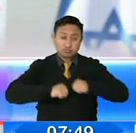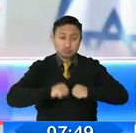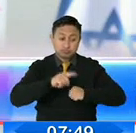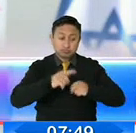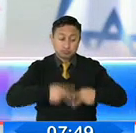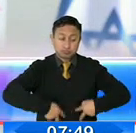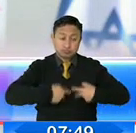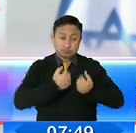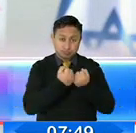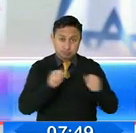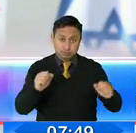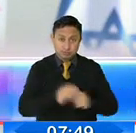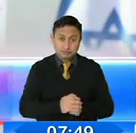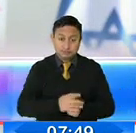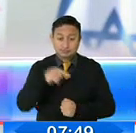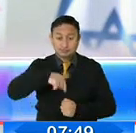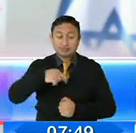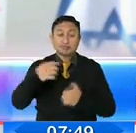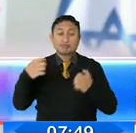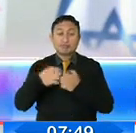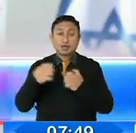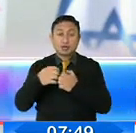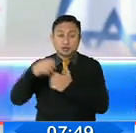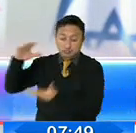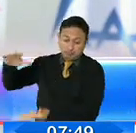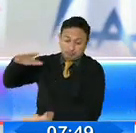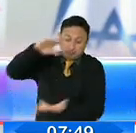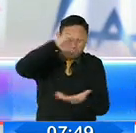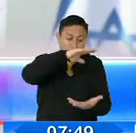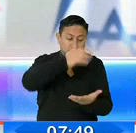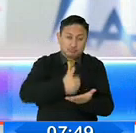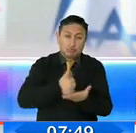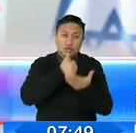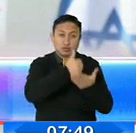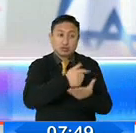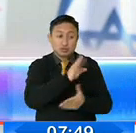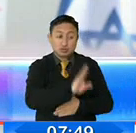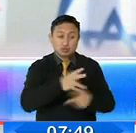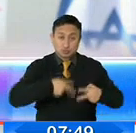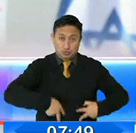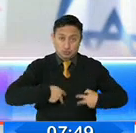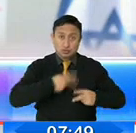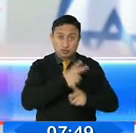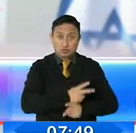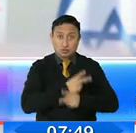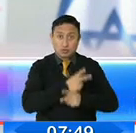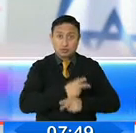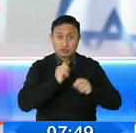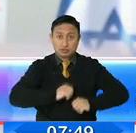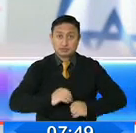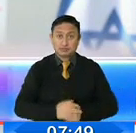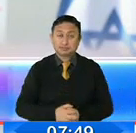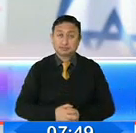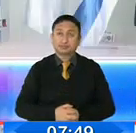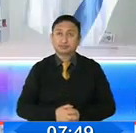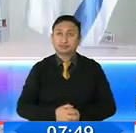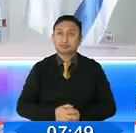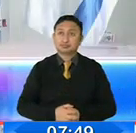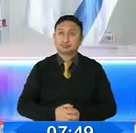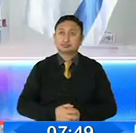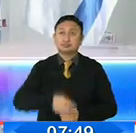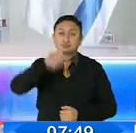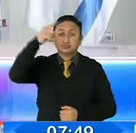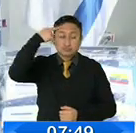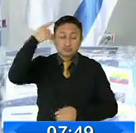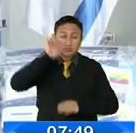kits puedan ayudarlos para protegernos de esta pandemia. El